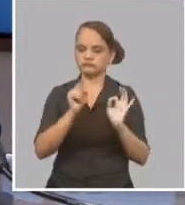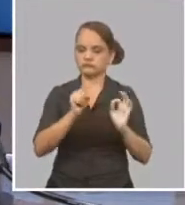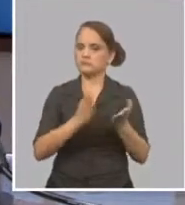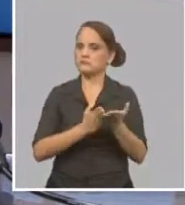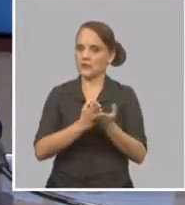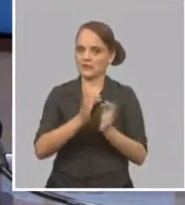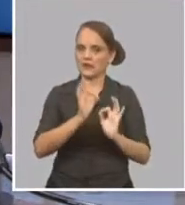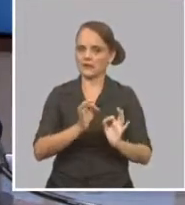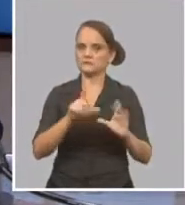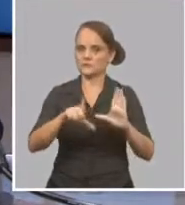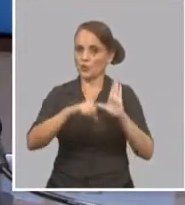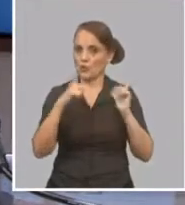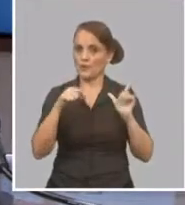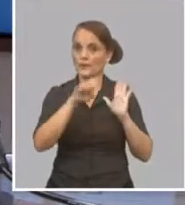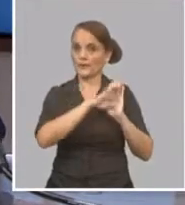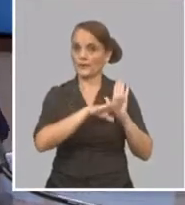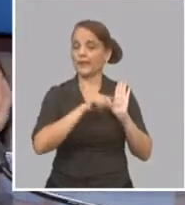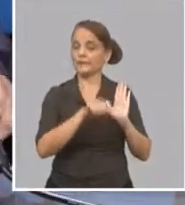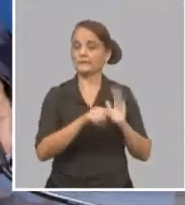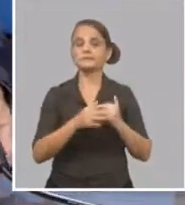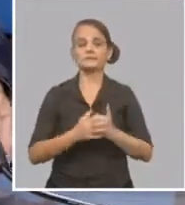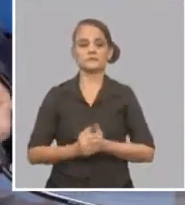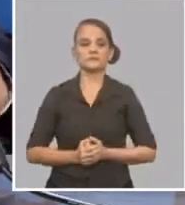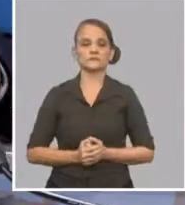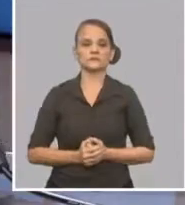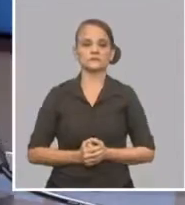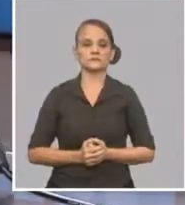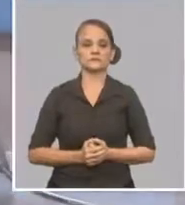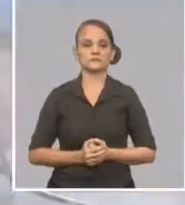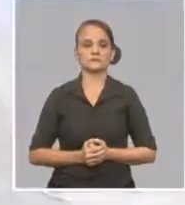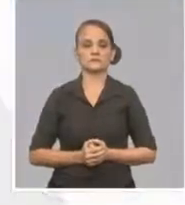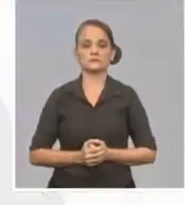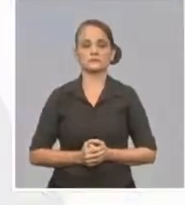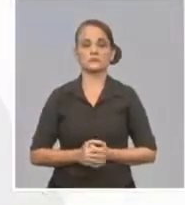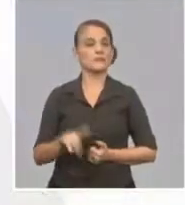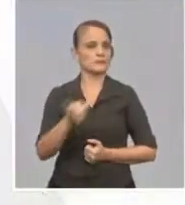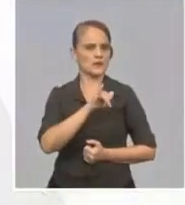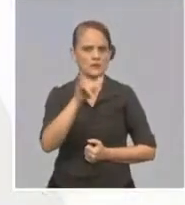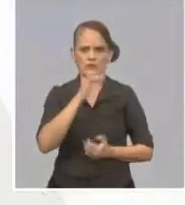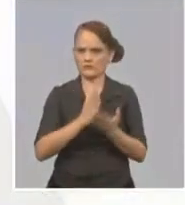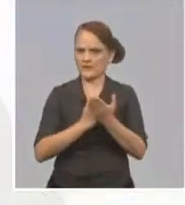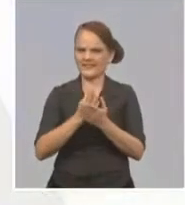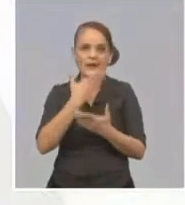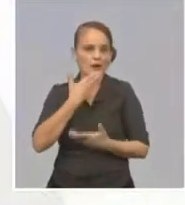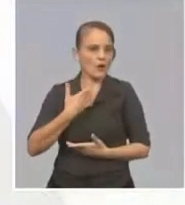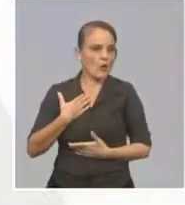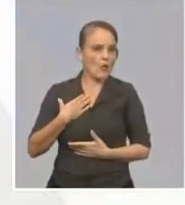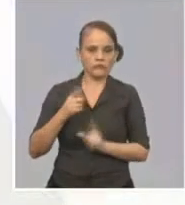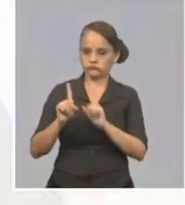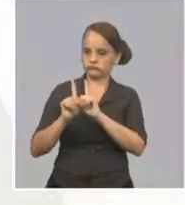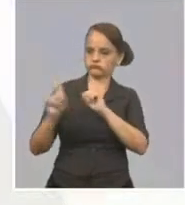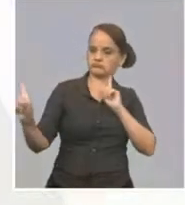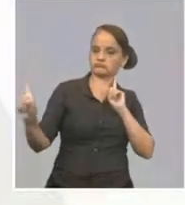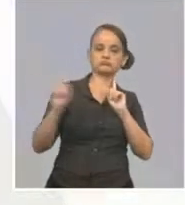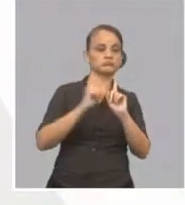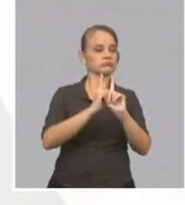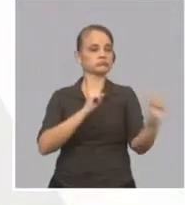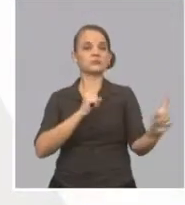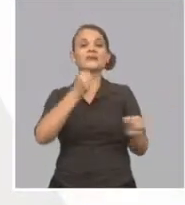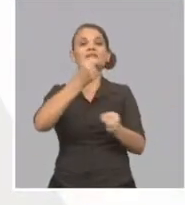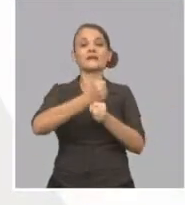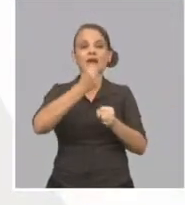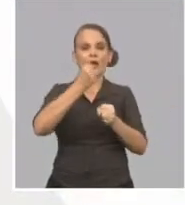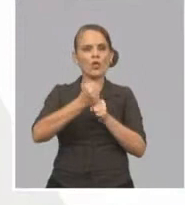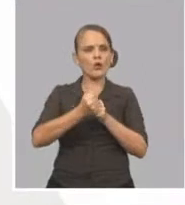temperatura corporal, también hay que mantener la distancia entre los trabajadores y los clientes, entre los